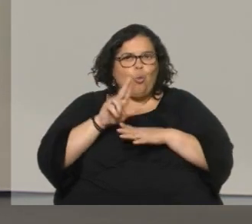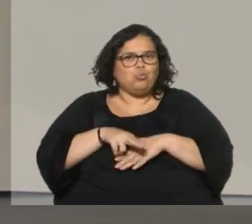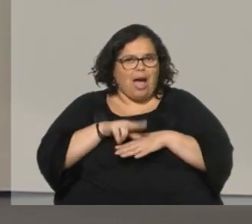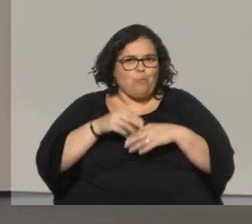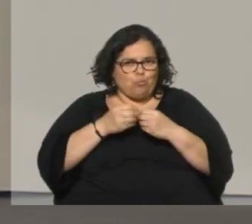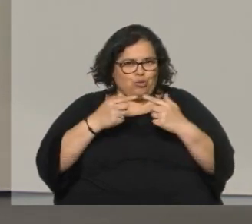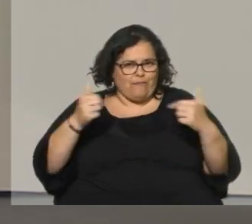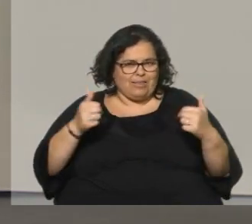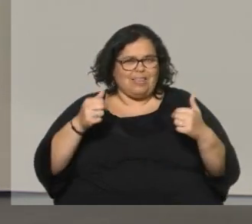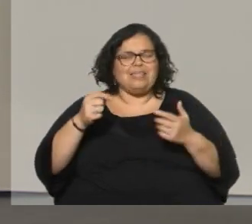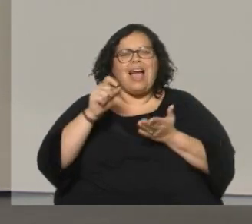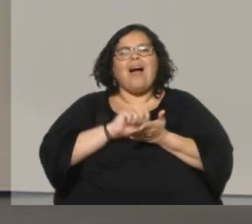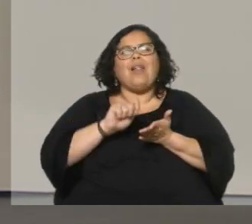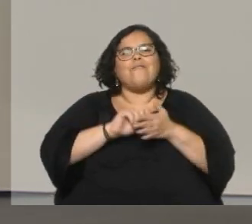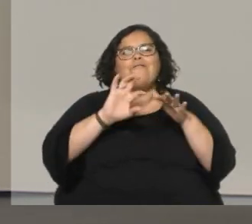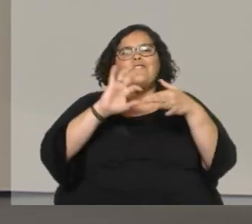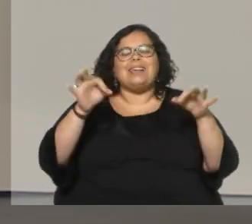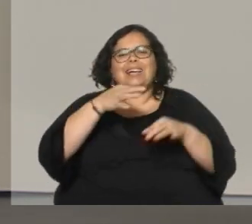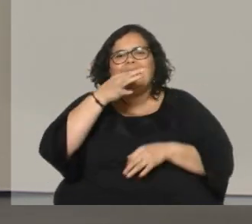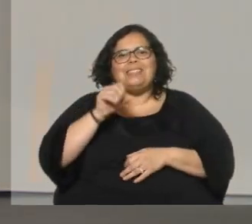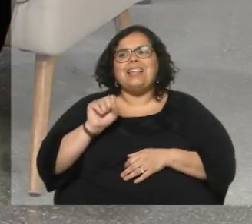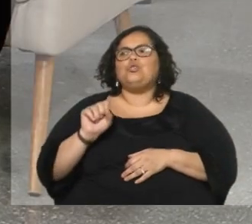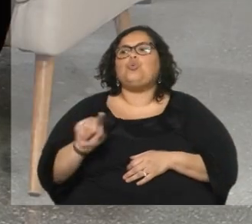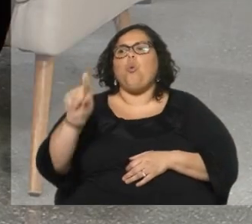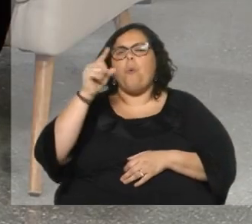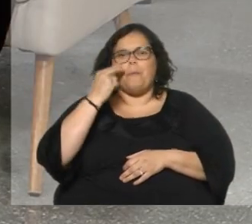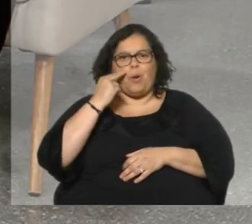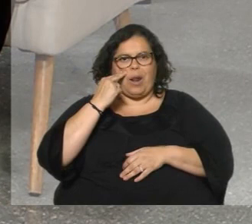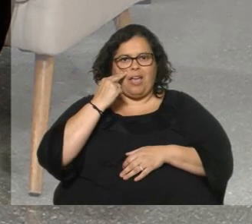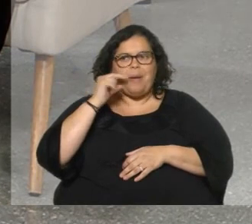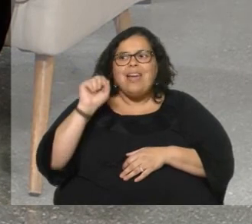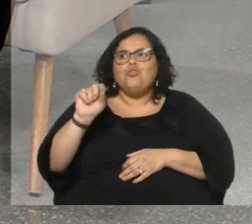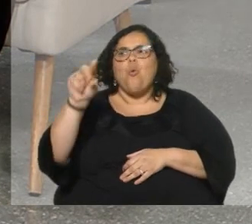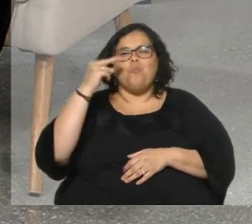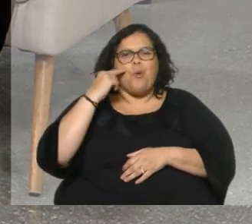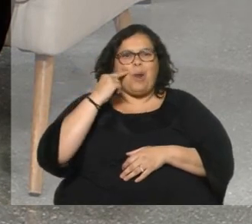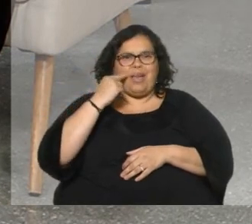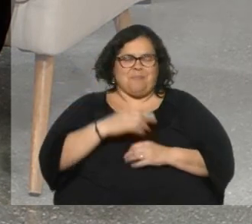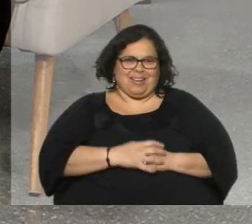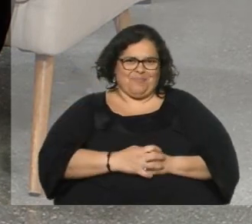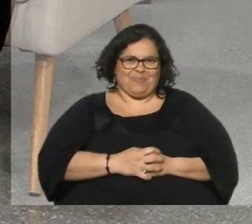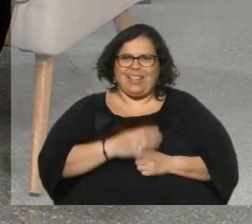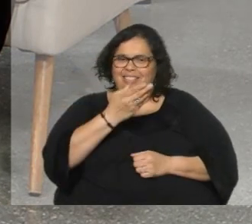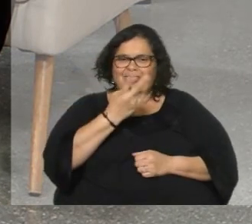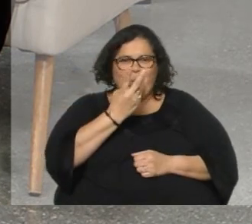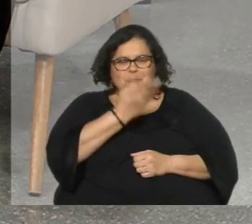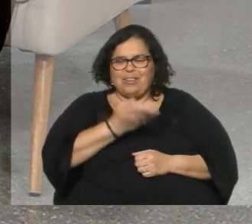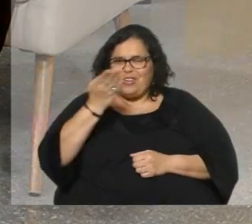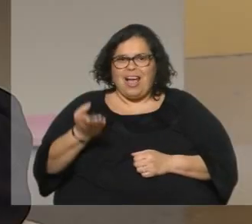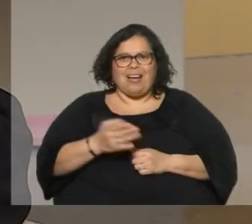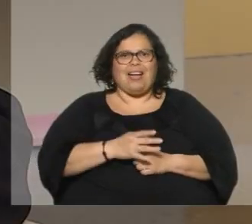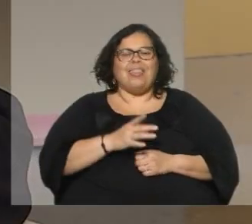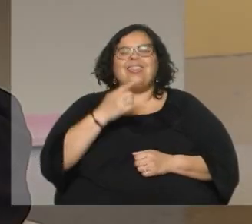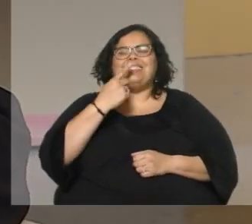esa frase que dice es tu problema es tu problema sí, sí, sí realmente dos personajes no me pagan para